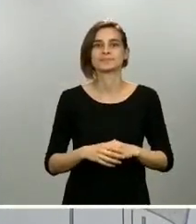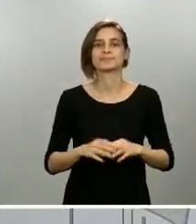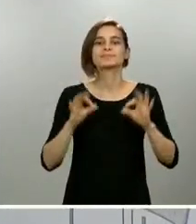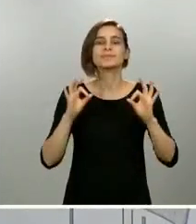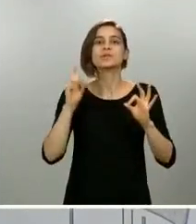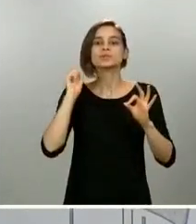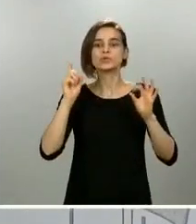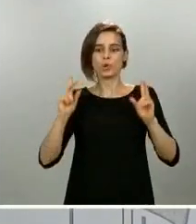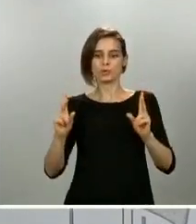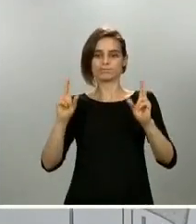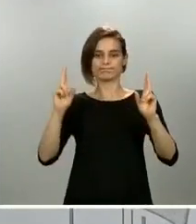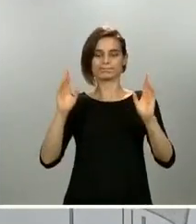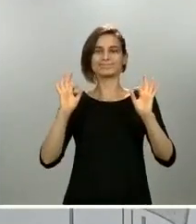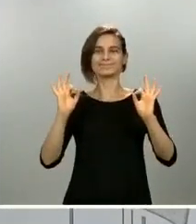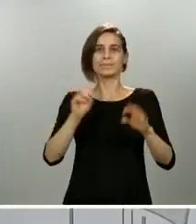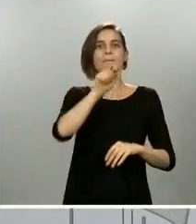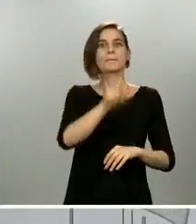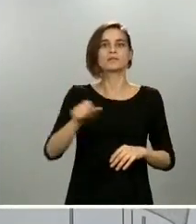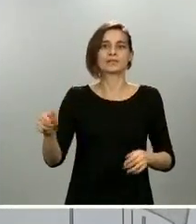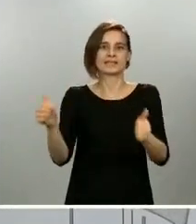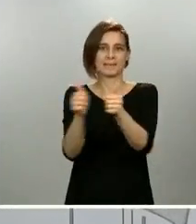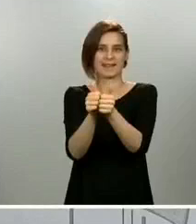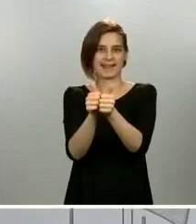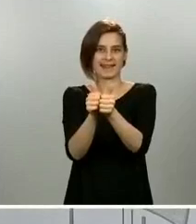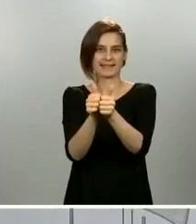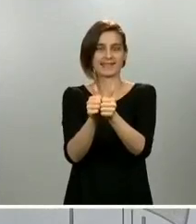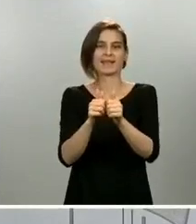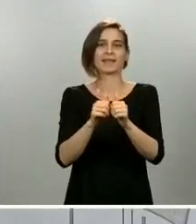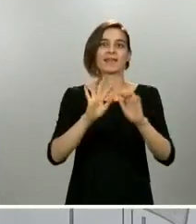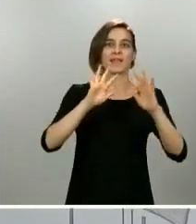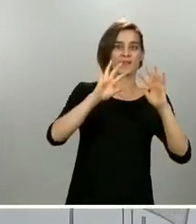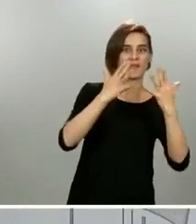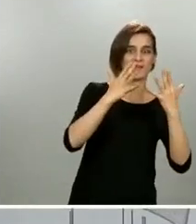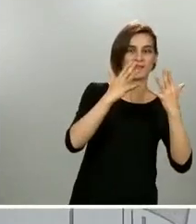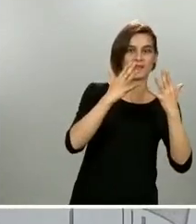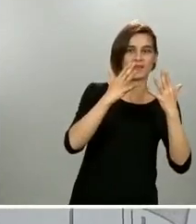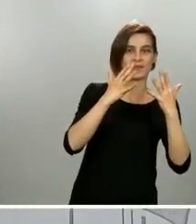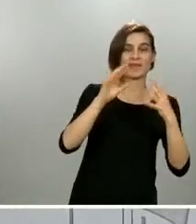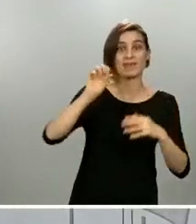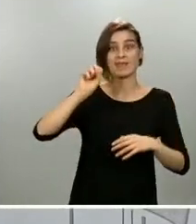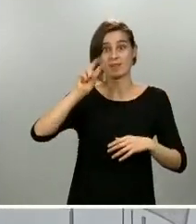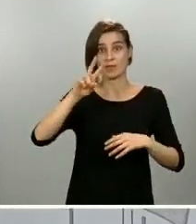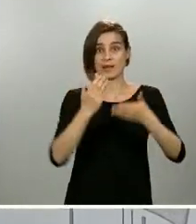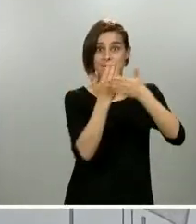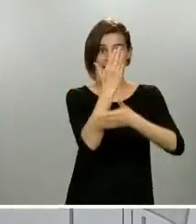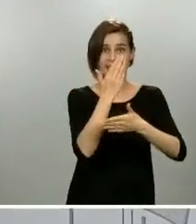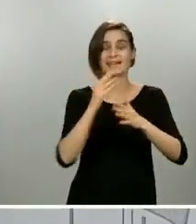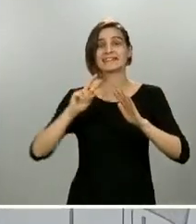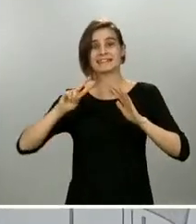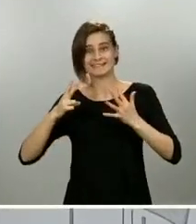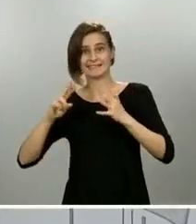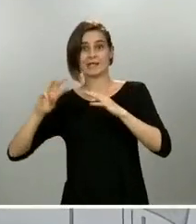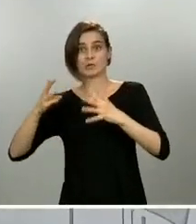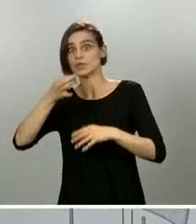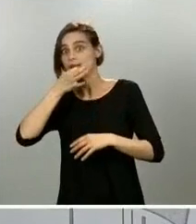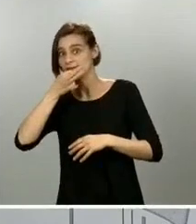reservada para aquellas personas dependientes, que es entre las 10 y 12 de la mañana y 7 y 8 de la tarde, y entre las 12 y las